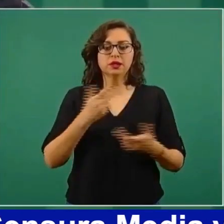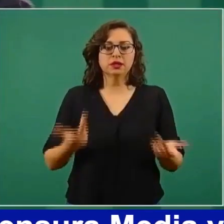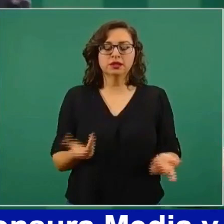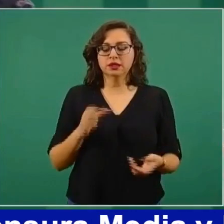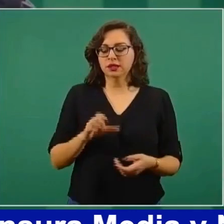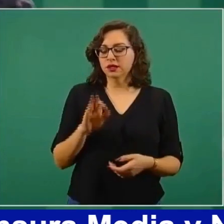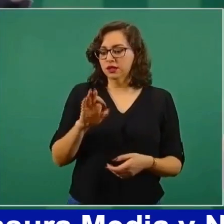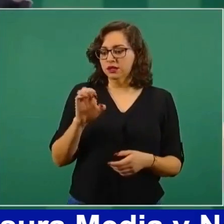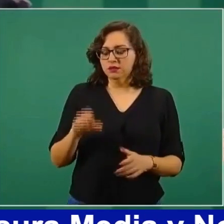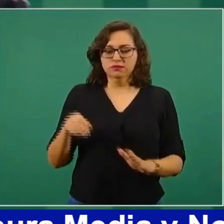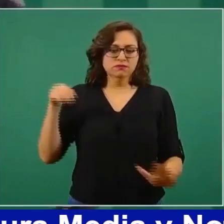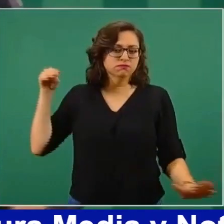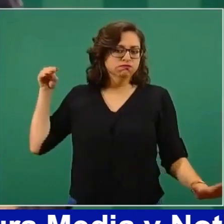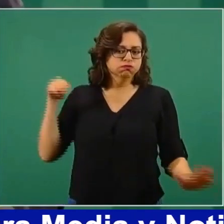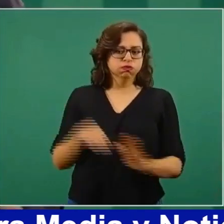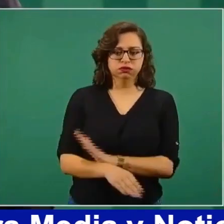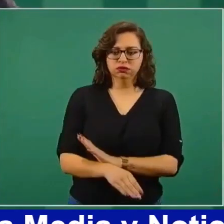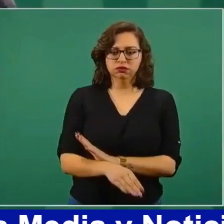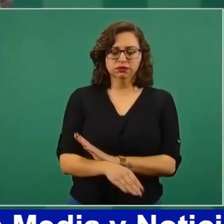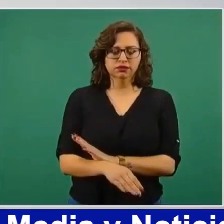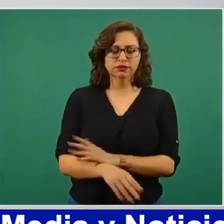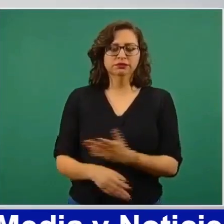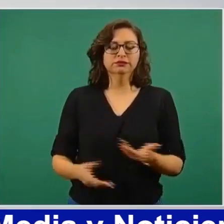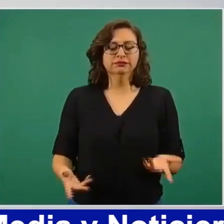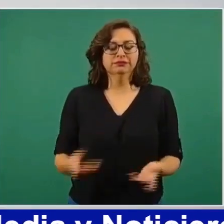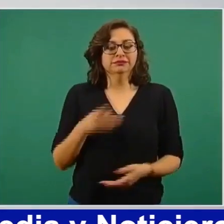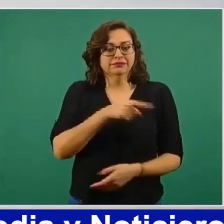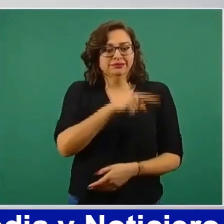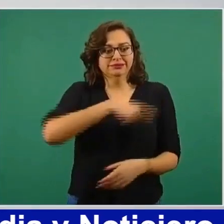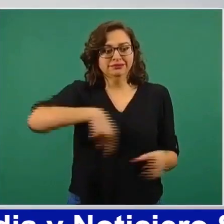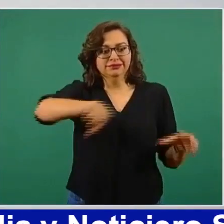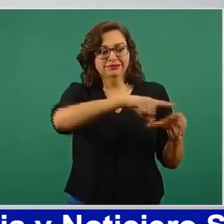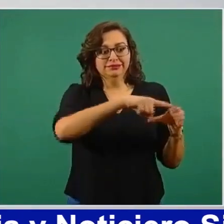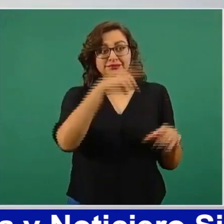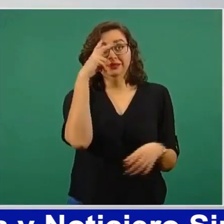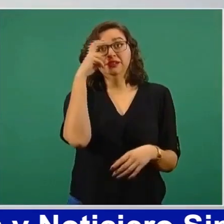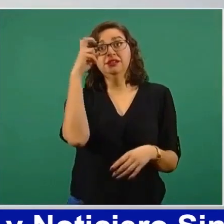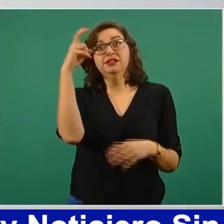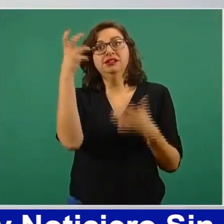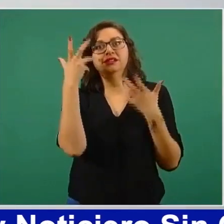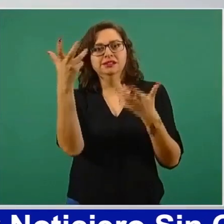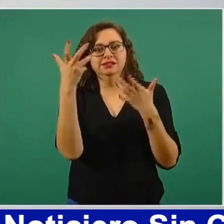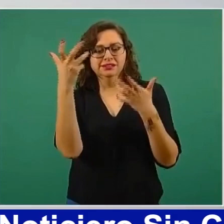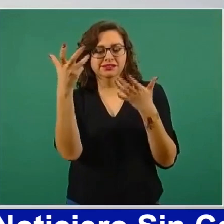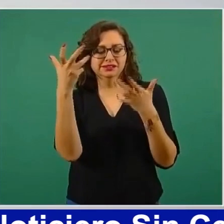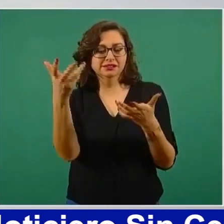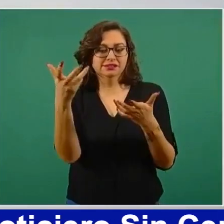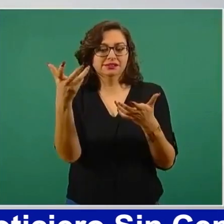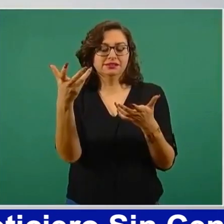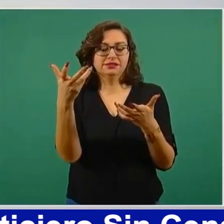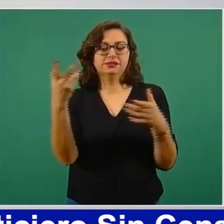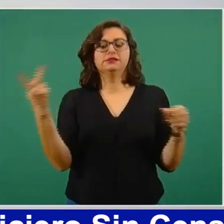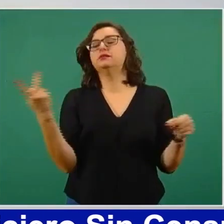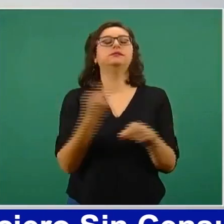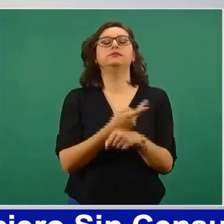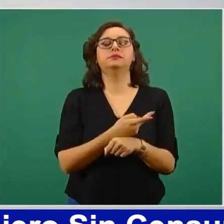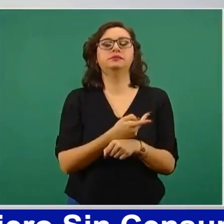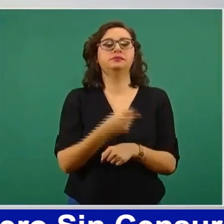¿En qué consiste esto? De que como no siempre hay viento ni siempre hay sol,